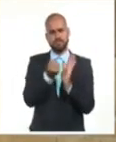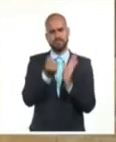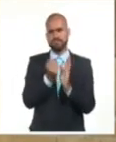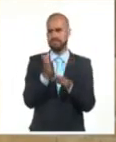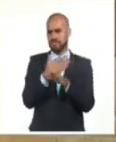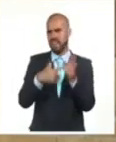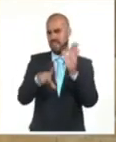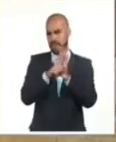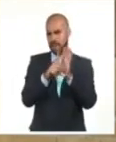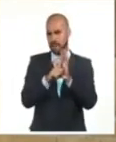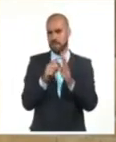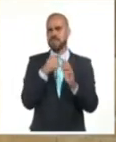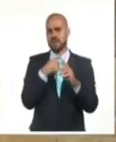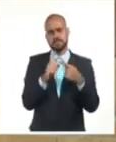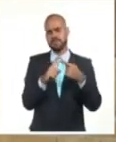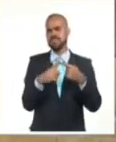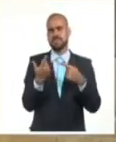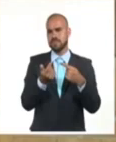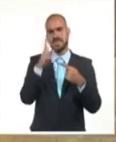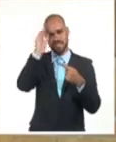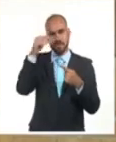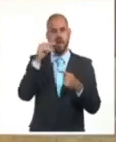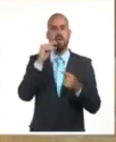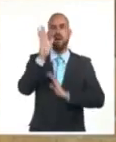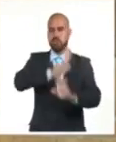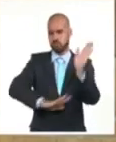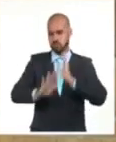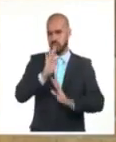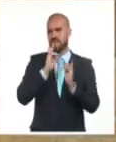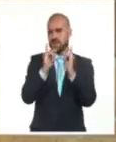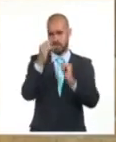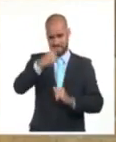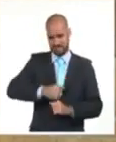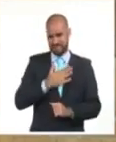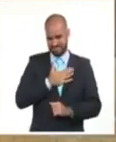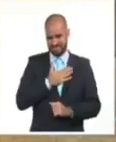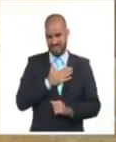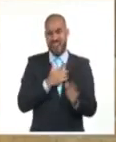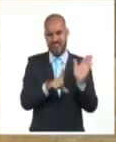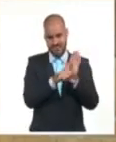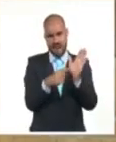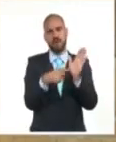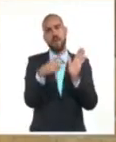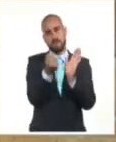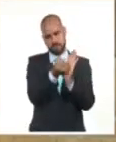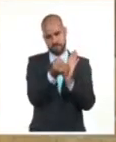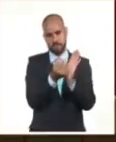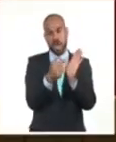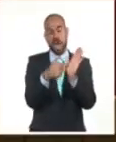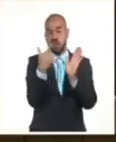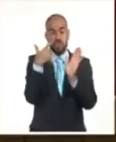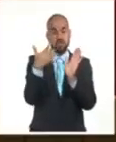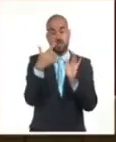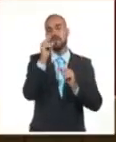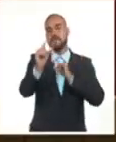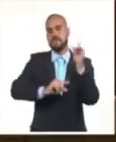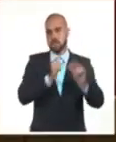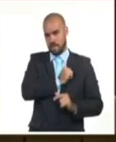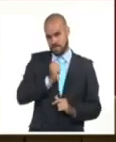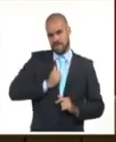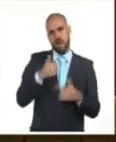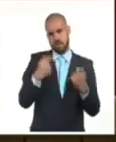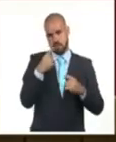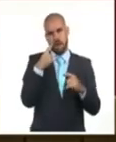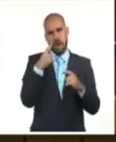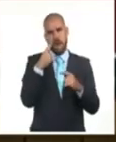entre ellas la de protección de los datos personales, una normativa que coloca la dignidad humana como principio supremo. El contenido